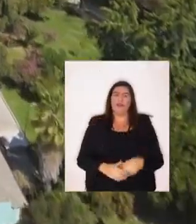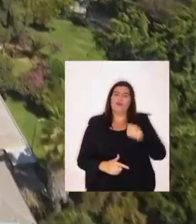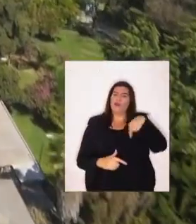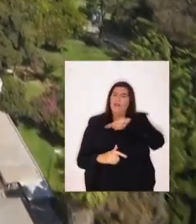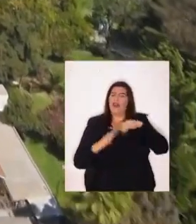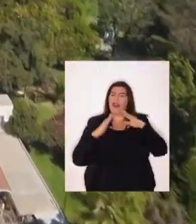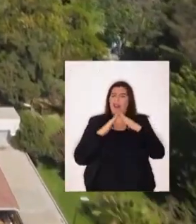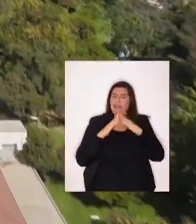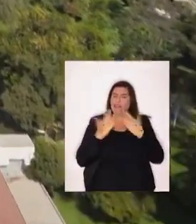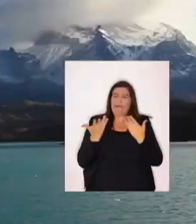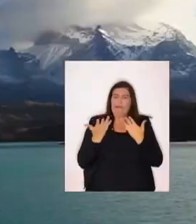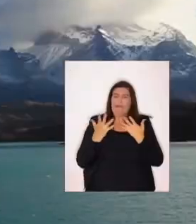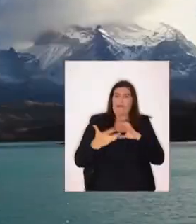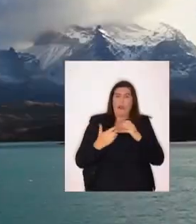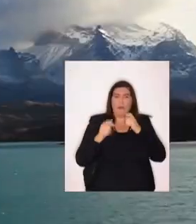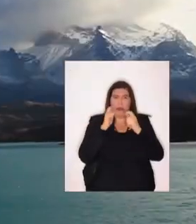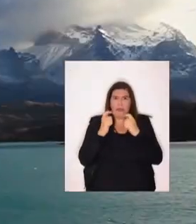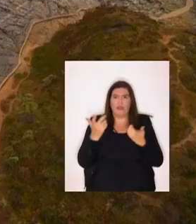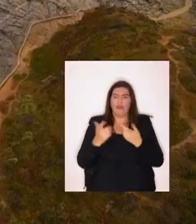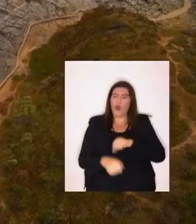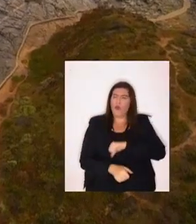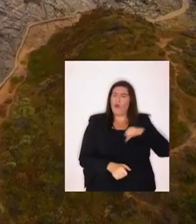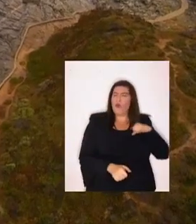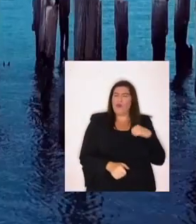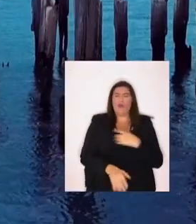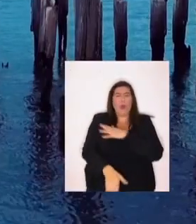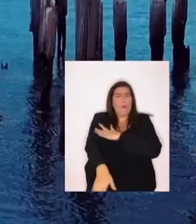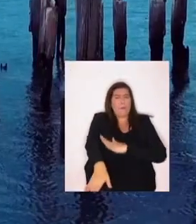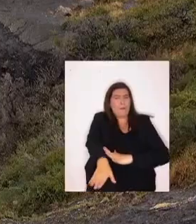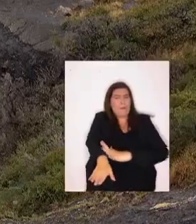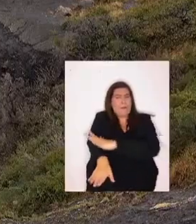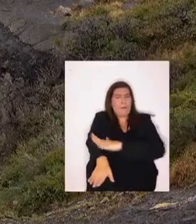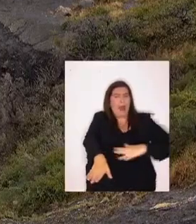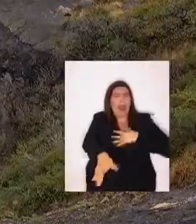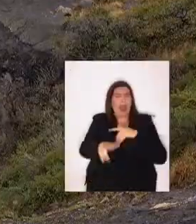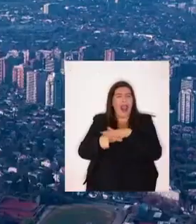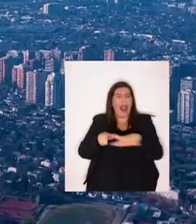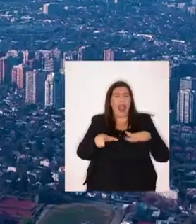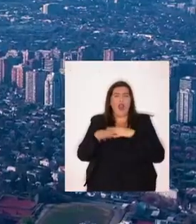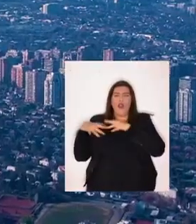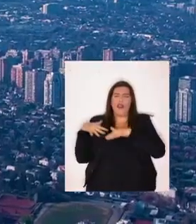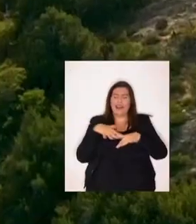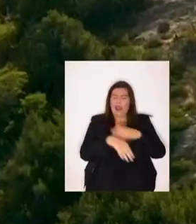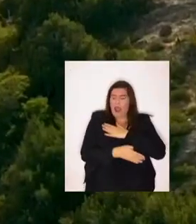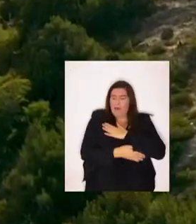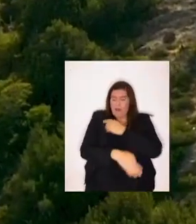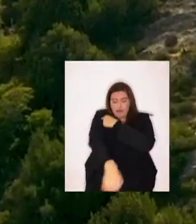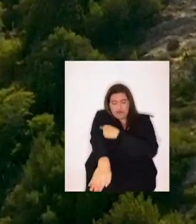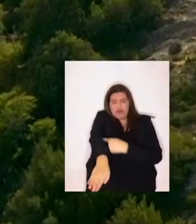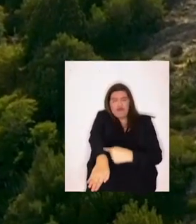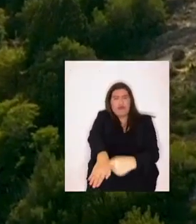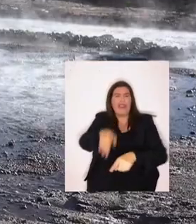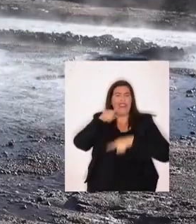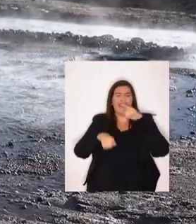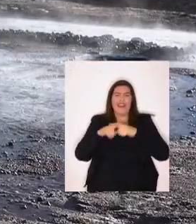Nuestra casa Corre peligro Nos sentimos orgullosos De nuestro mar Lagos y ríos Amamos esta larga Y angosta Franja de tierra Y